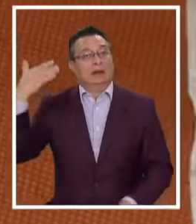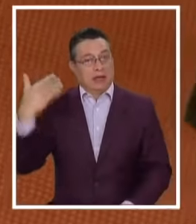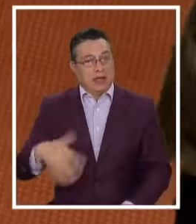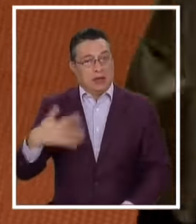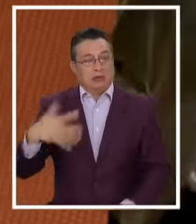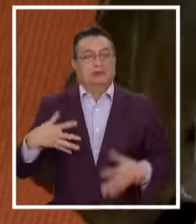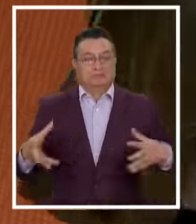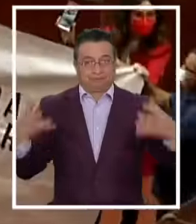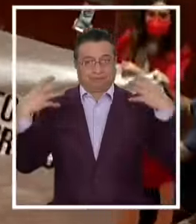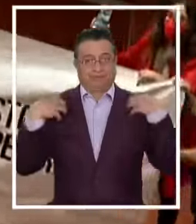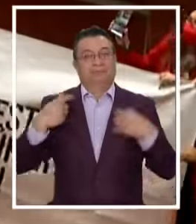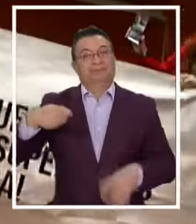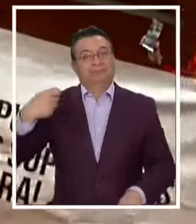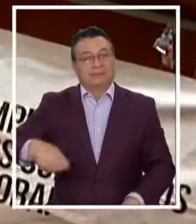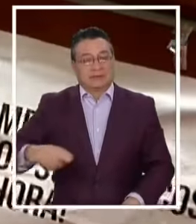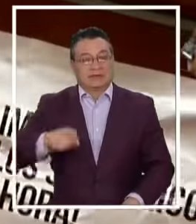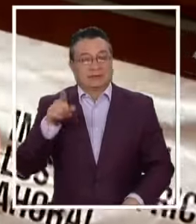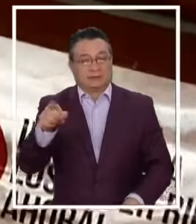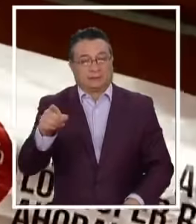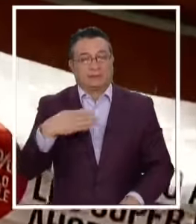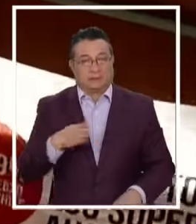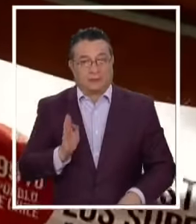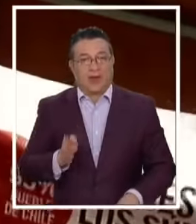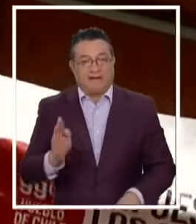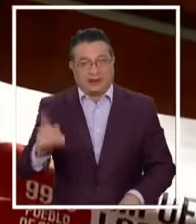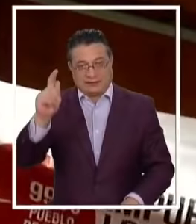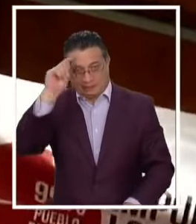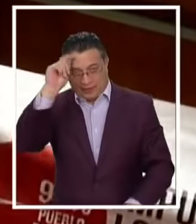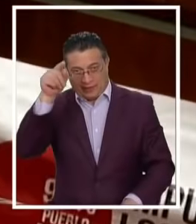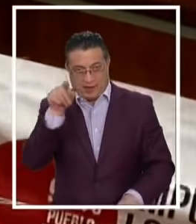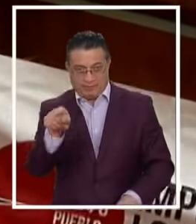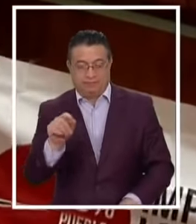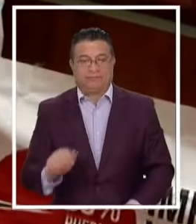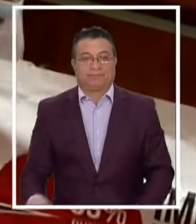En manos del Senado ahora está el avance de la iniciativa